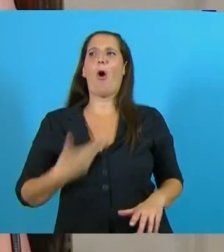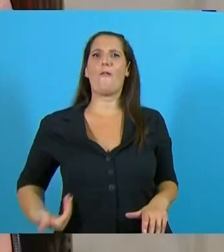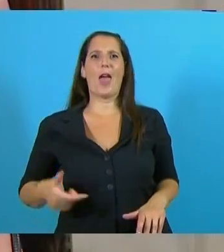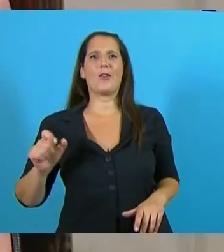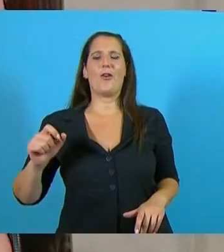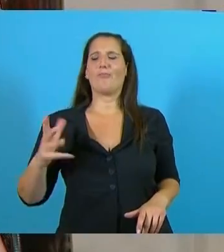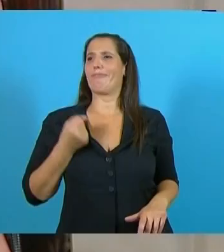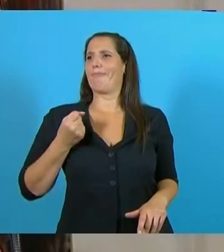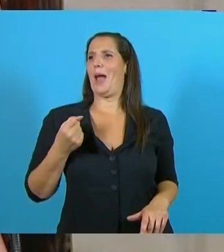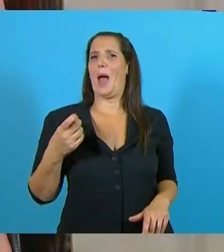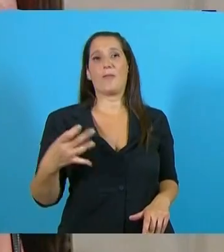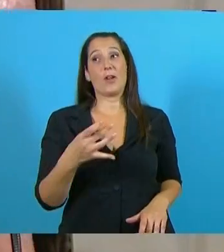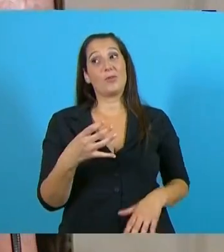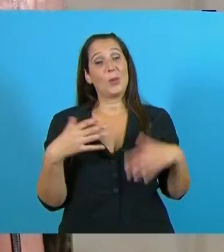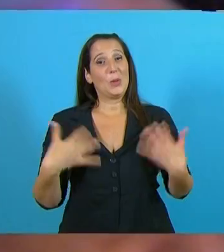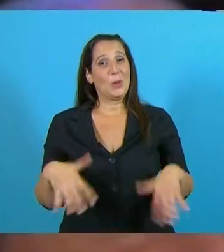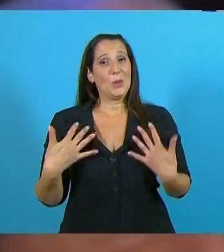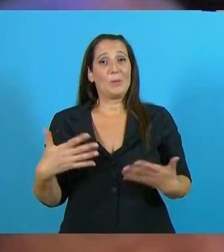no importa.